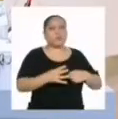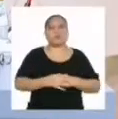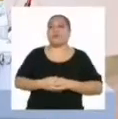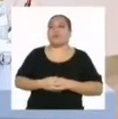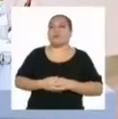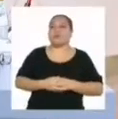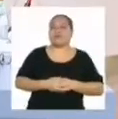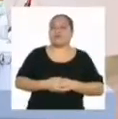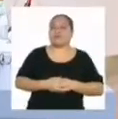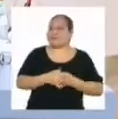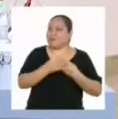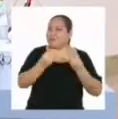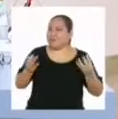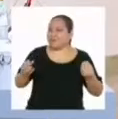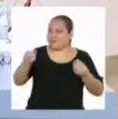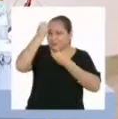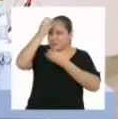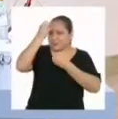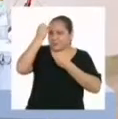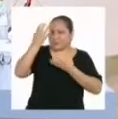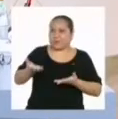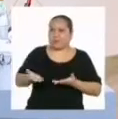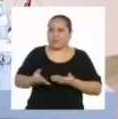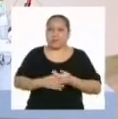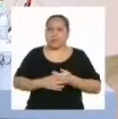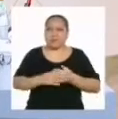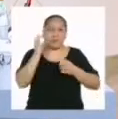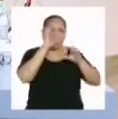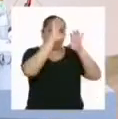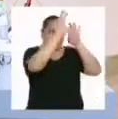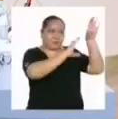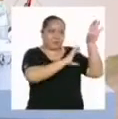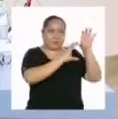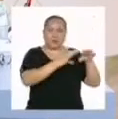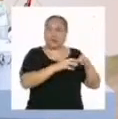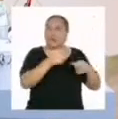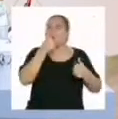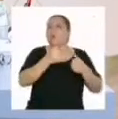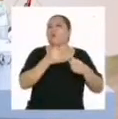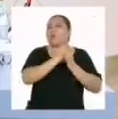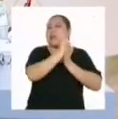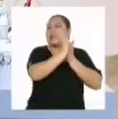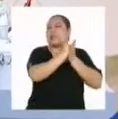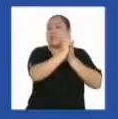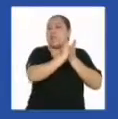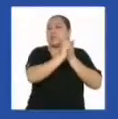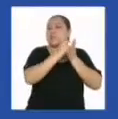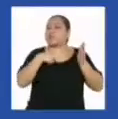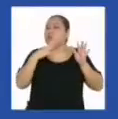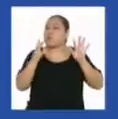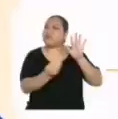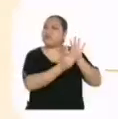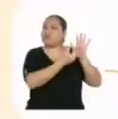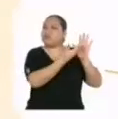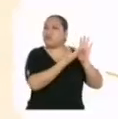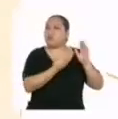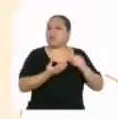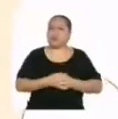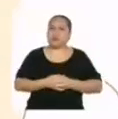Entonces, la mayor cantidad de información estará en las secciones. ¿Qué tipo de textos puedo incluir?